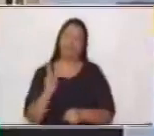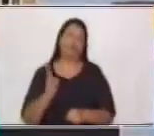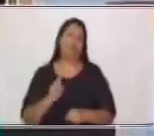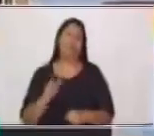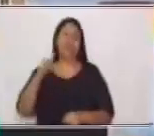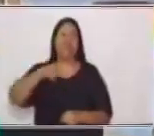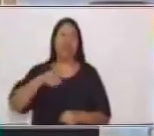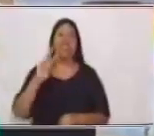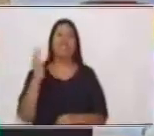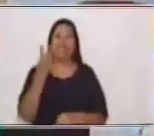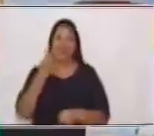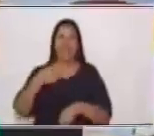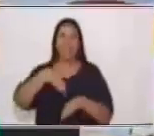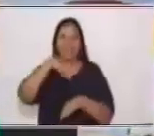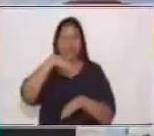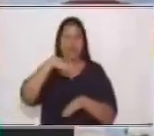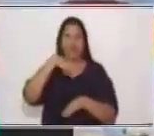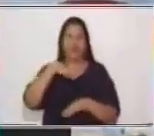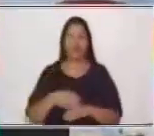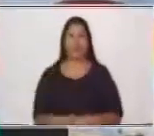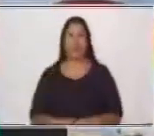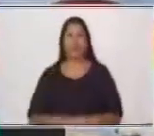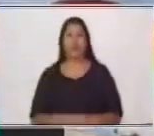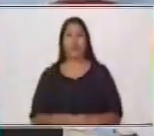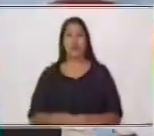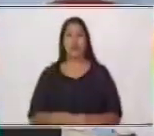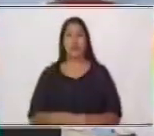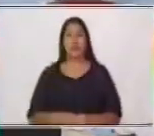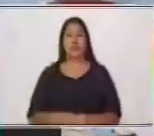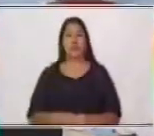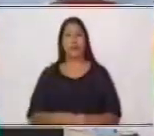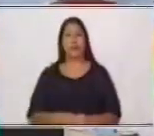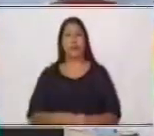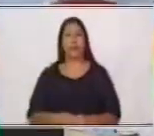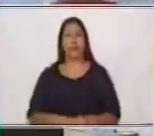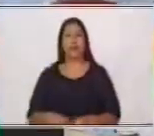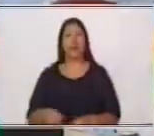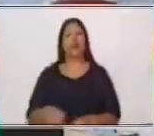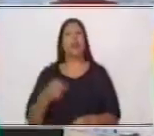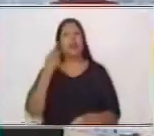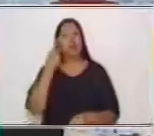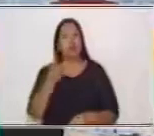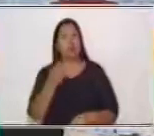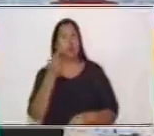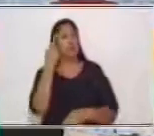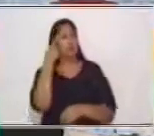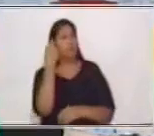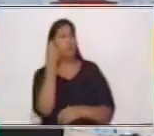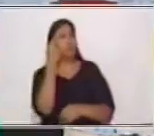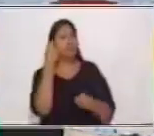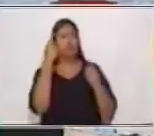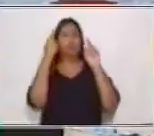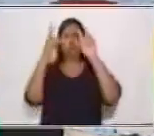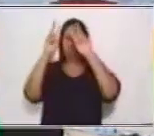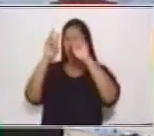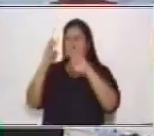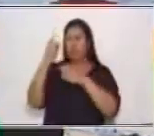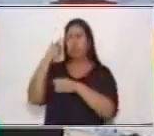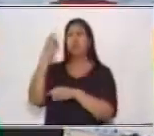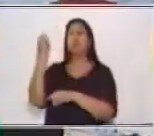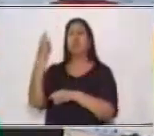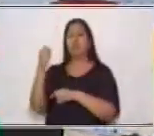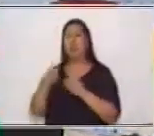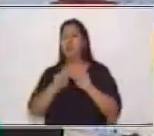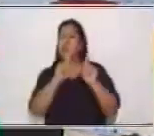tercero primaria. Vamos a interpretar diferentes tipos de imágenes. Vamos a desarrollar tu atención